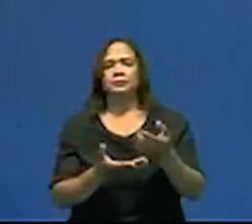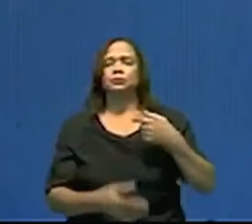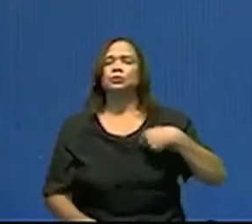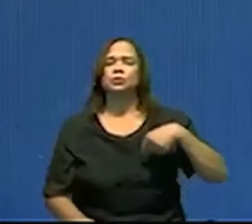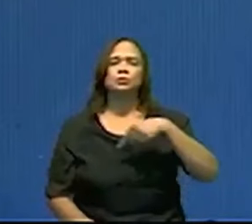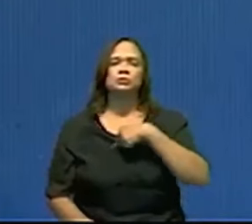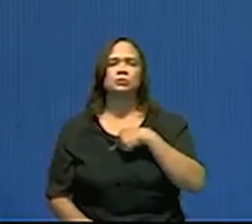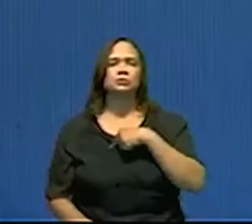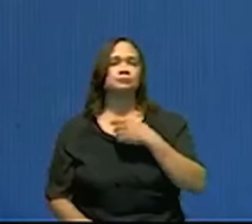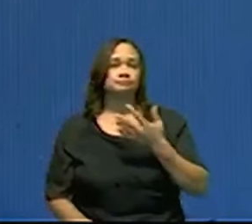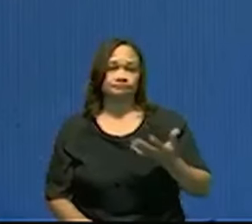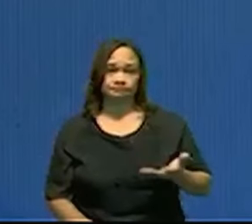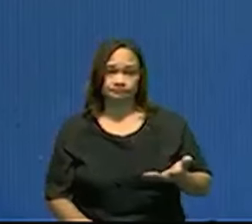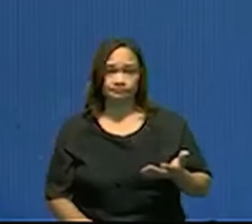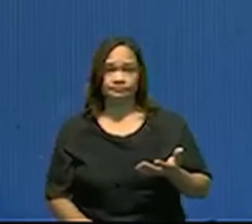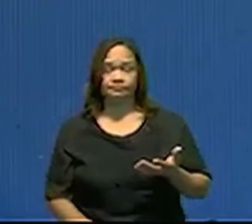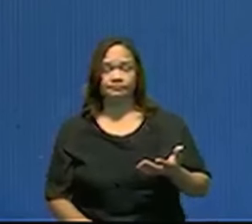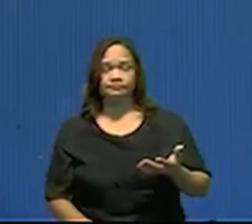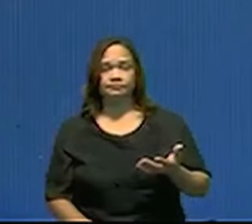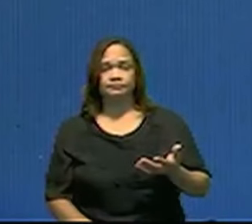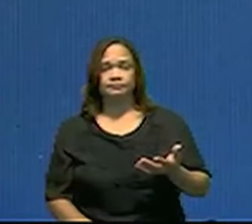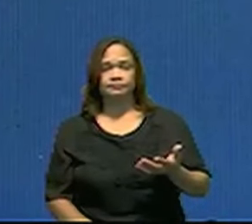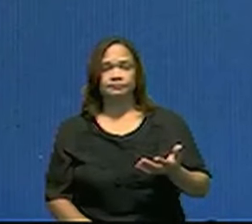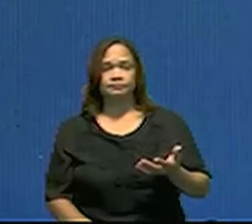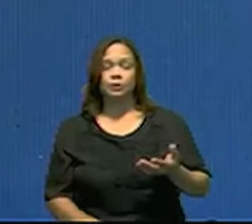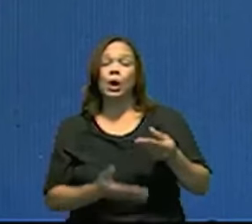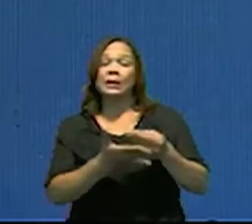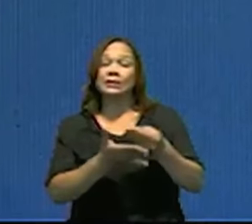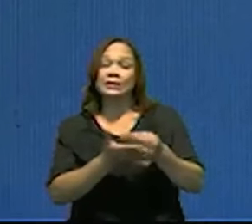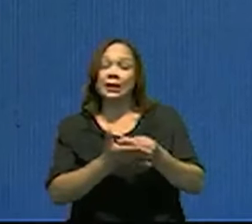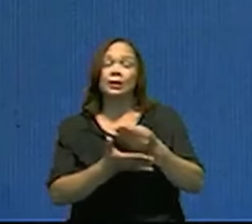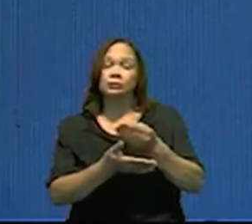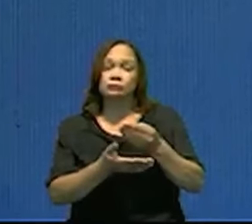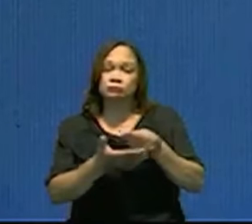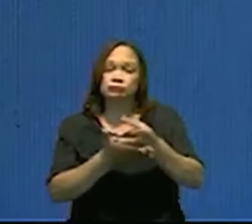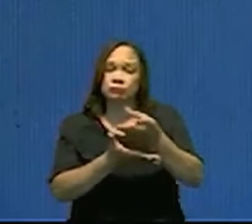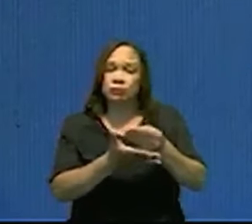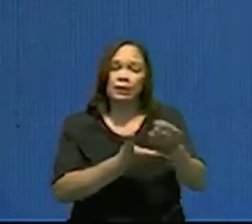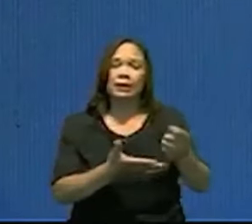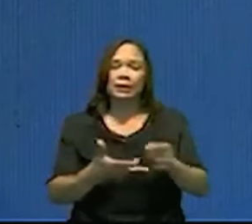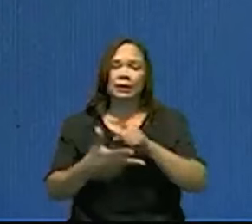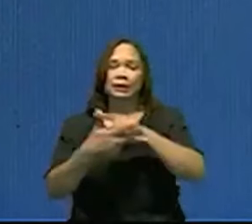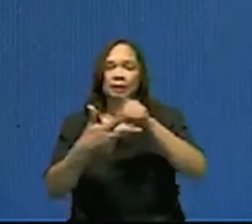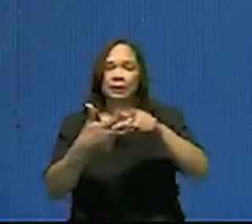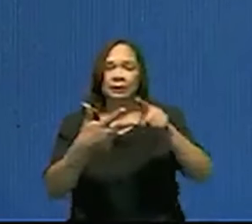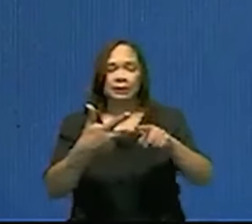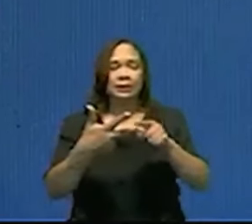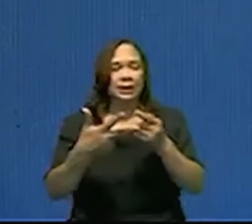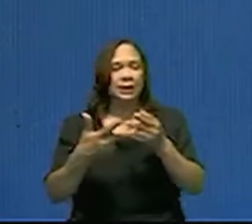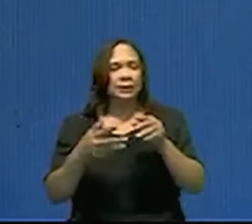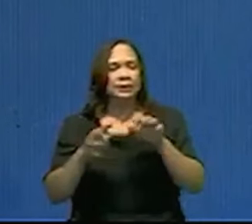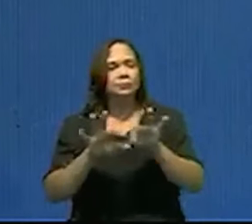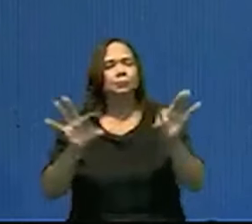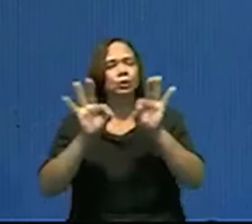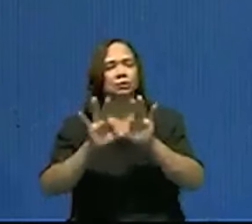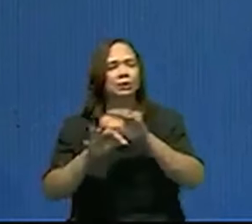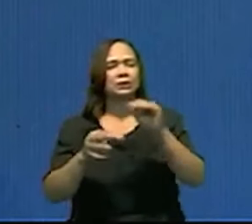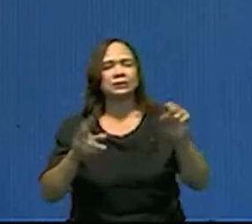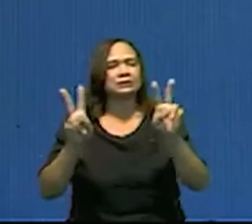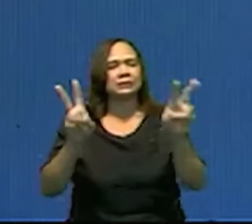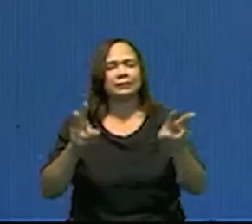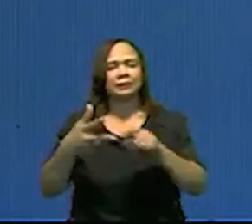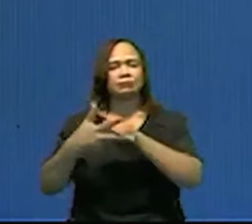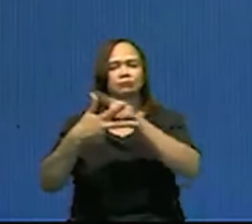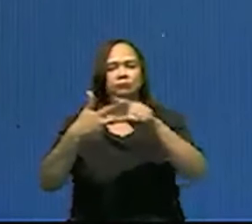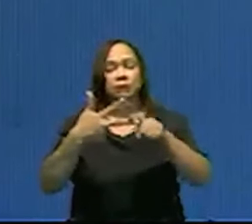Nosotros, básicamente, lo que tiene que ver con el gasto público lo estamos enfocando en tres grandes pilares. El primer pilar,